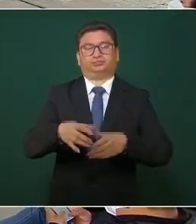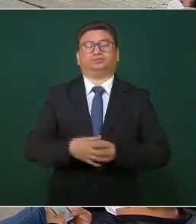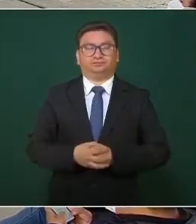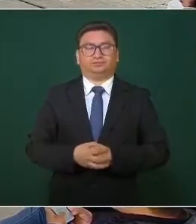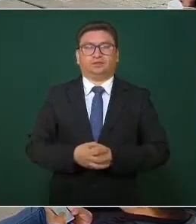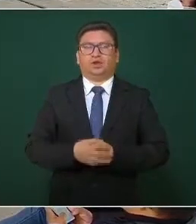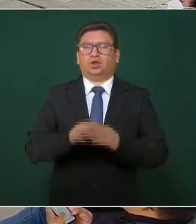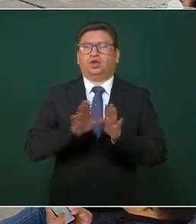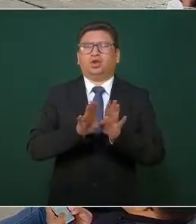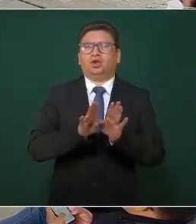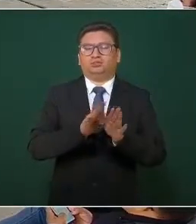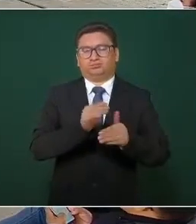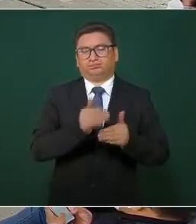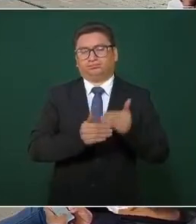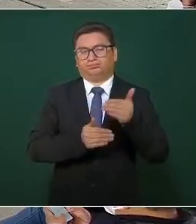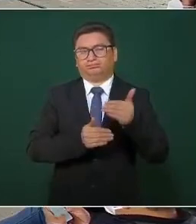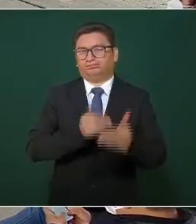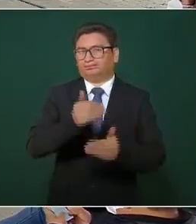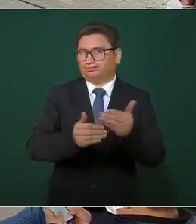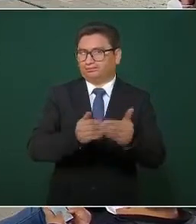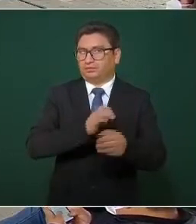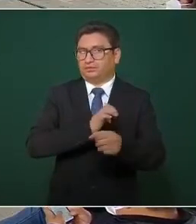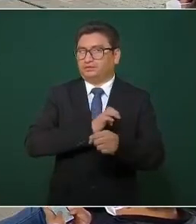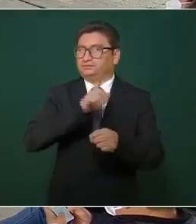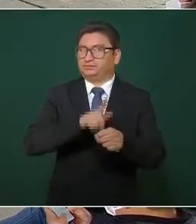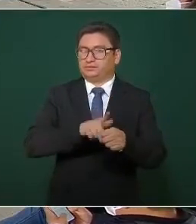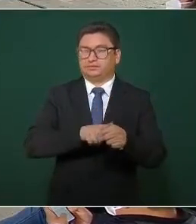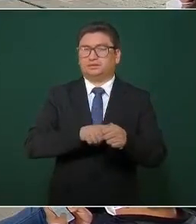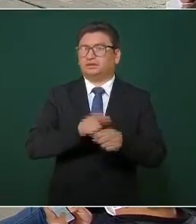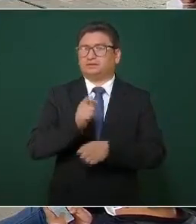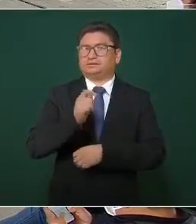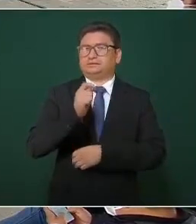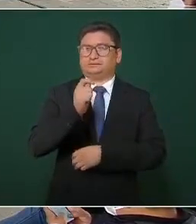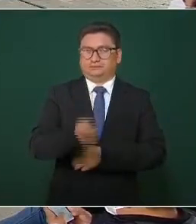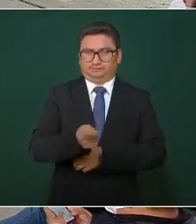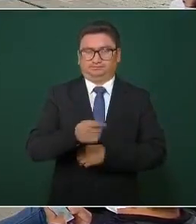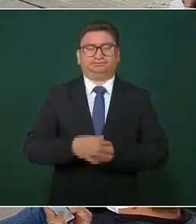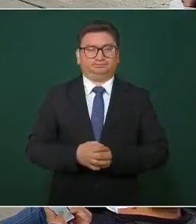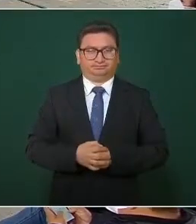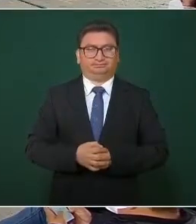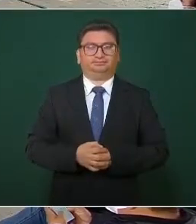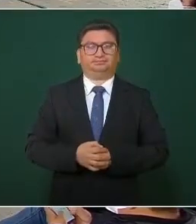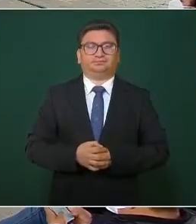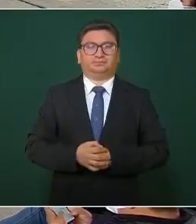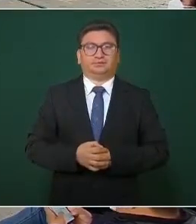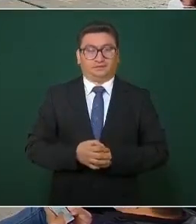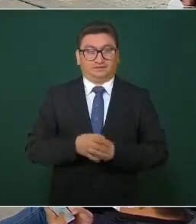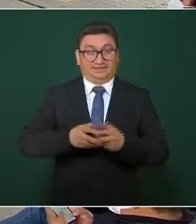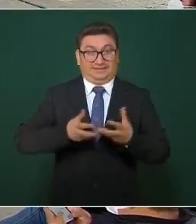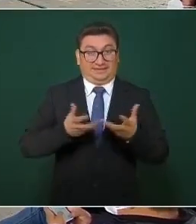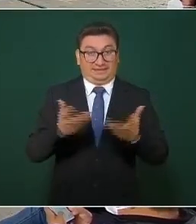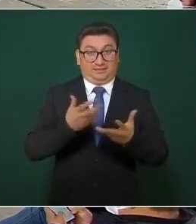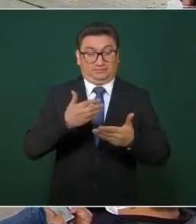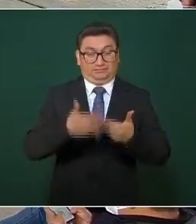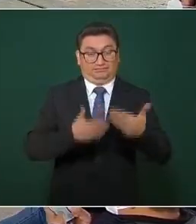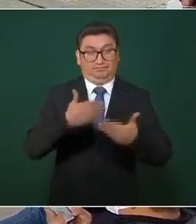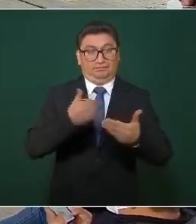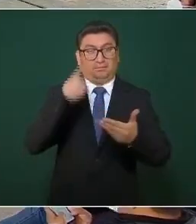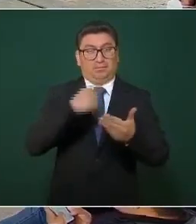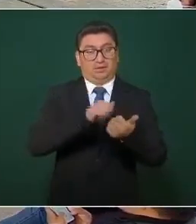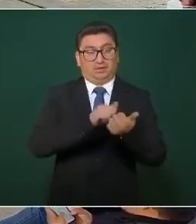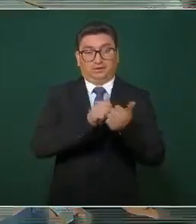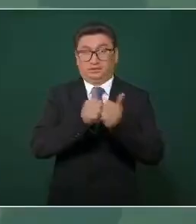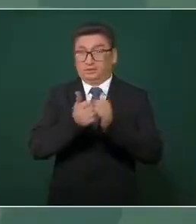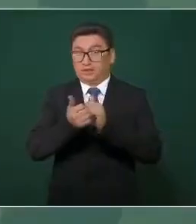Mediante un proceso muy especial, el cual sería una acción desafortunada para esta transformación no